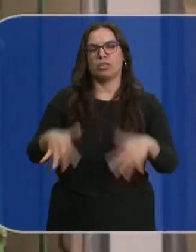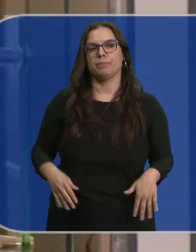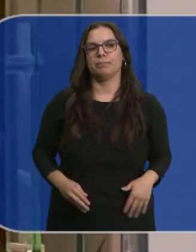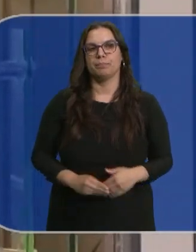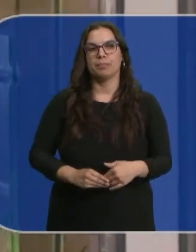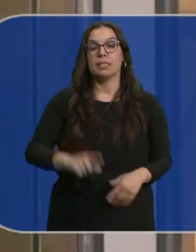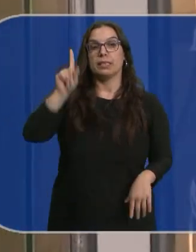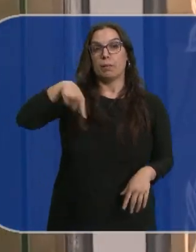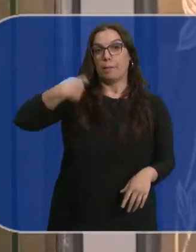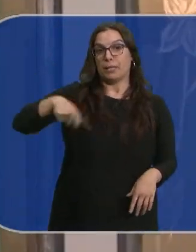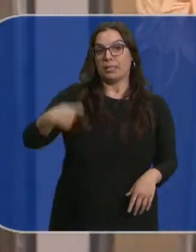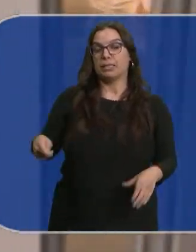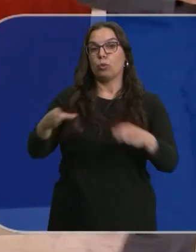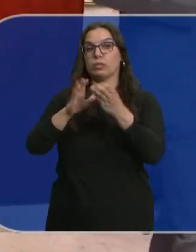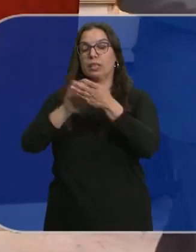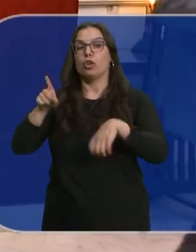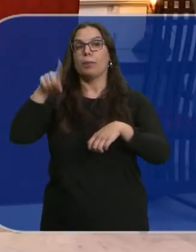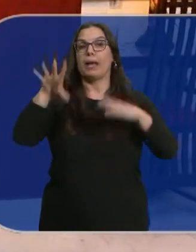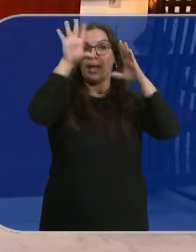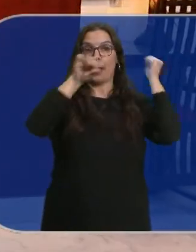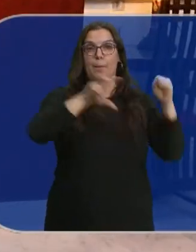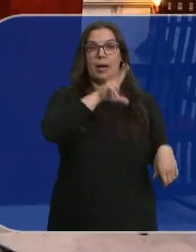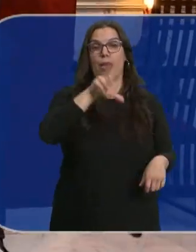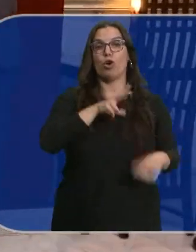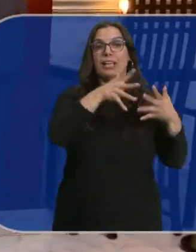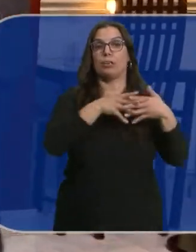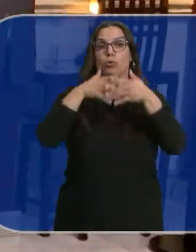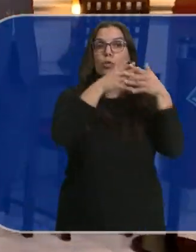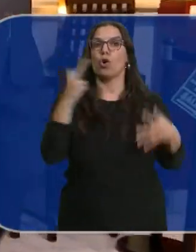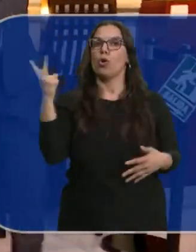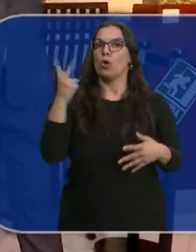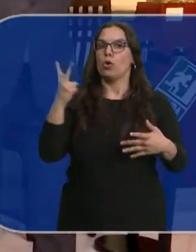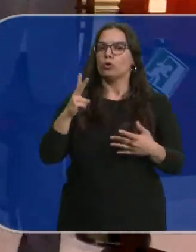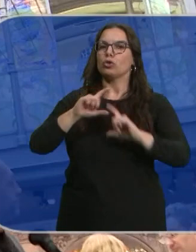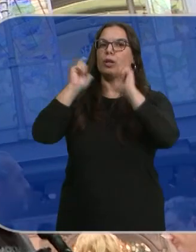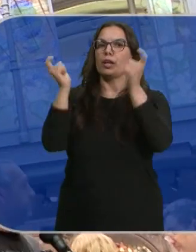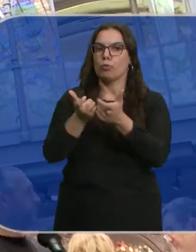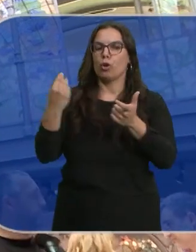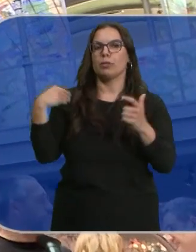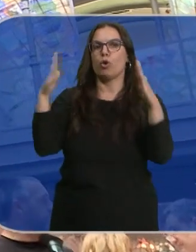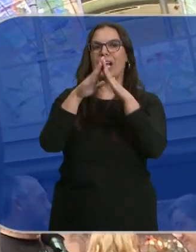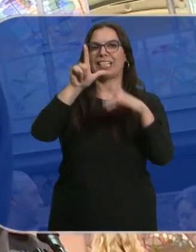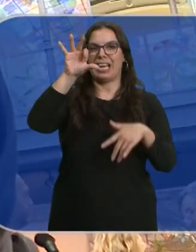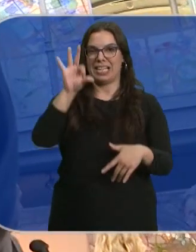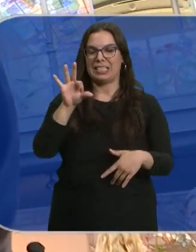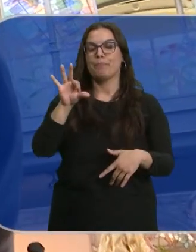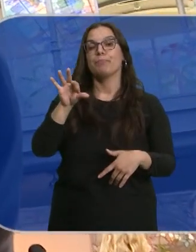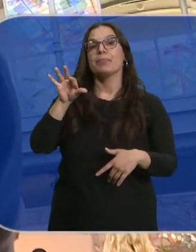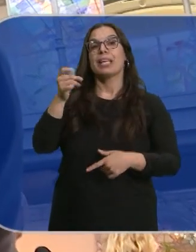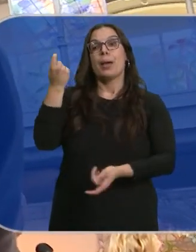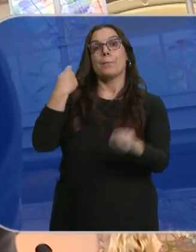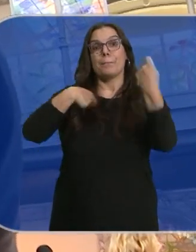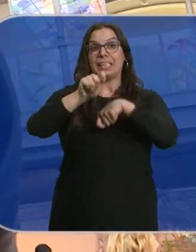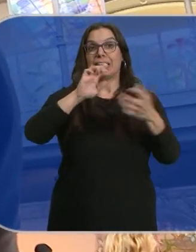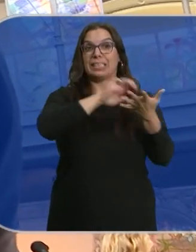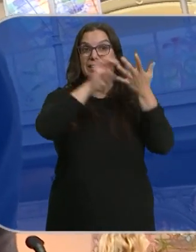También el presidente de la Junta y la embajadora de Estados Unidos, Yulisa Reynoso, han mantenido un encuentro de trabajo en la Casa LIS. Las exportaciones de Castilla